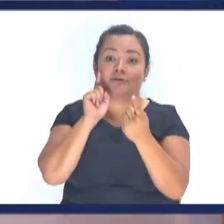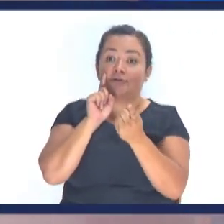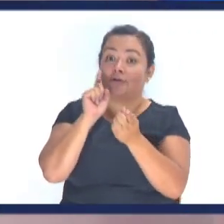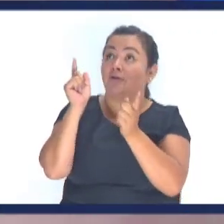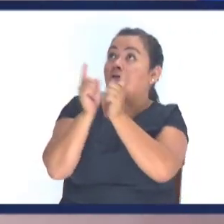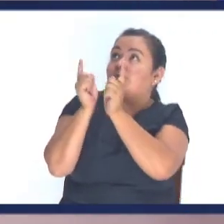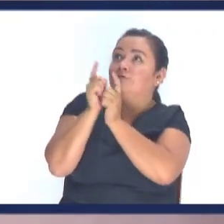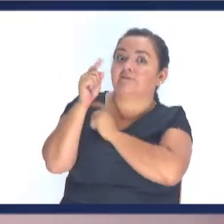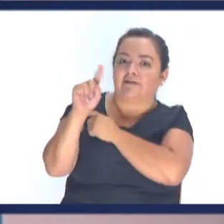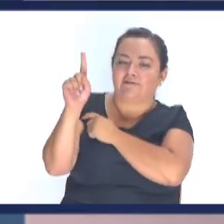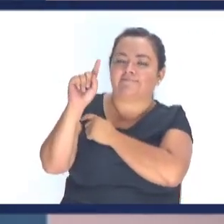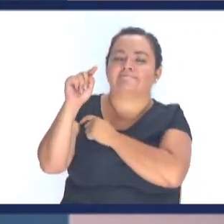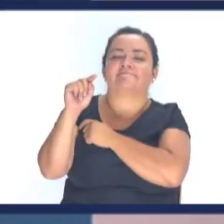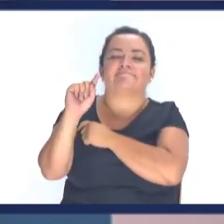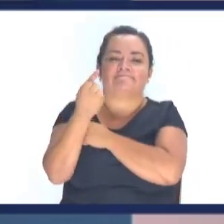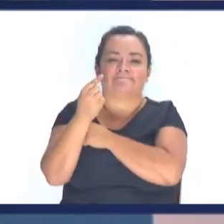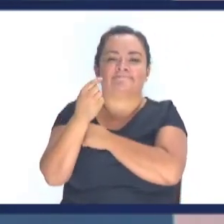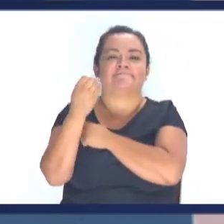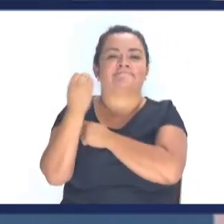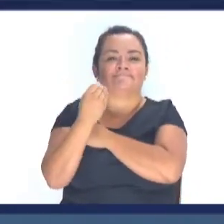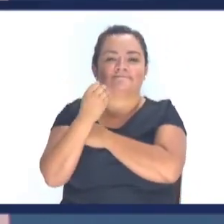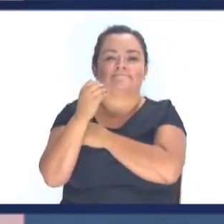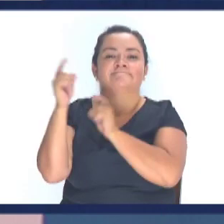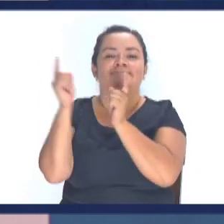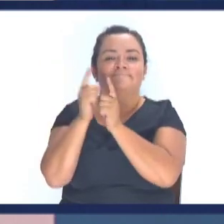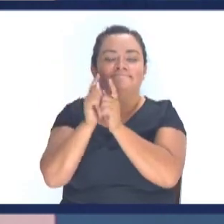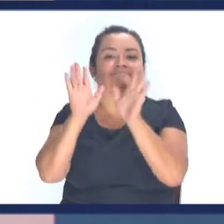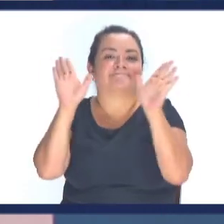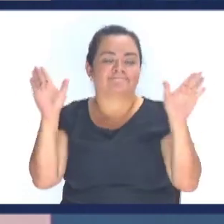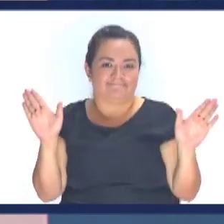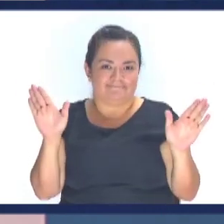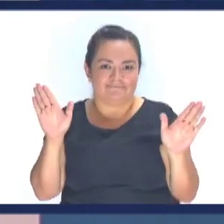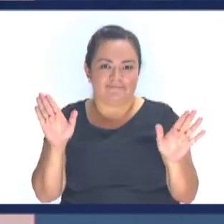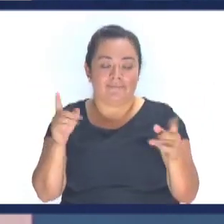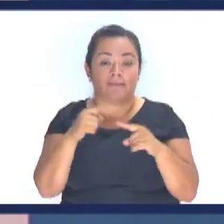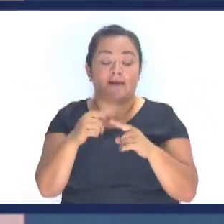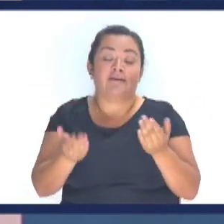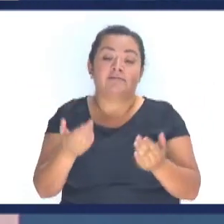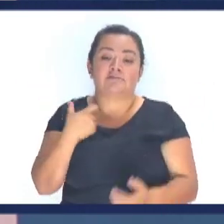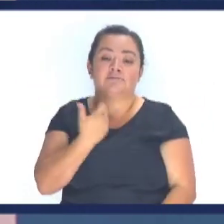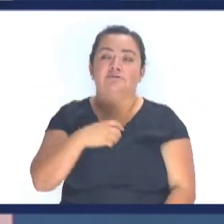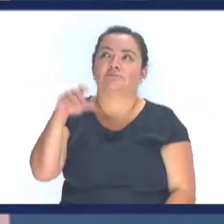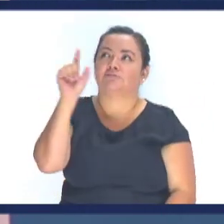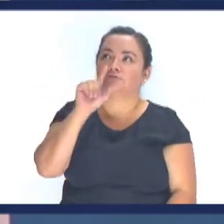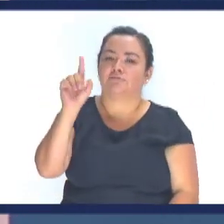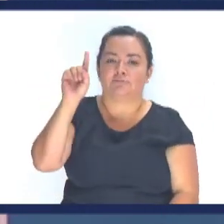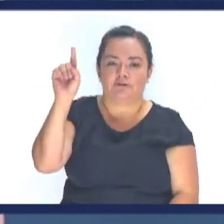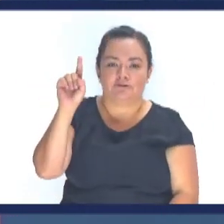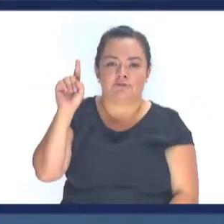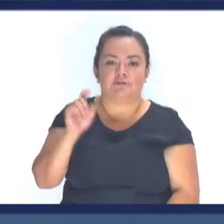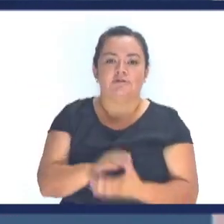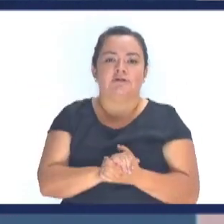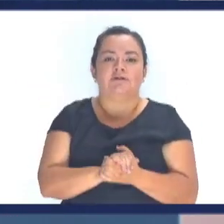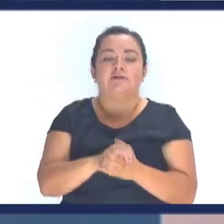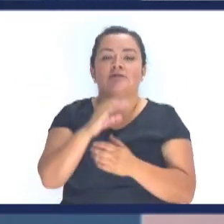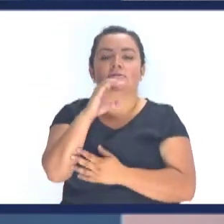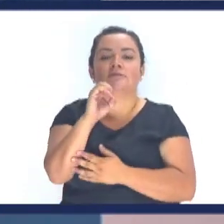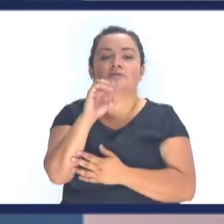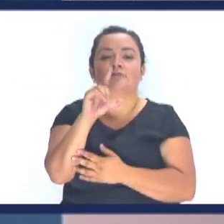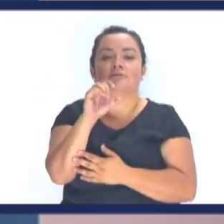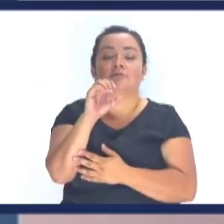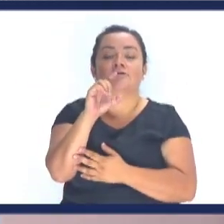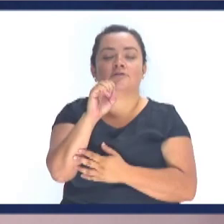conocemos a Dios Si no conocemos a Cristo El problema es que en el nombre de Dios Se hacen muchas cosas Si digo a Colosenses capítulo 1